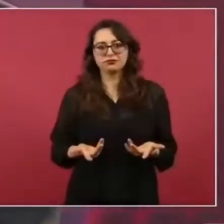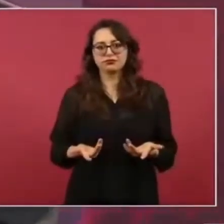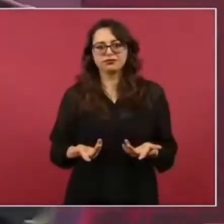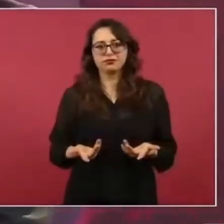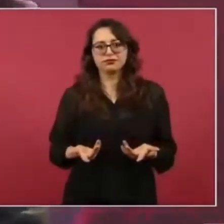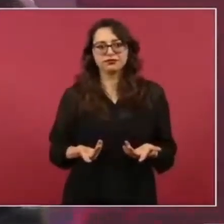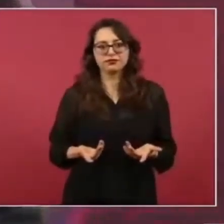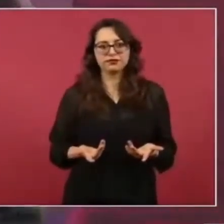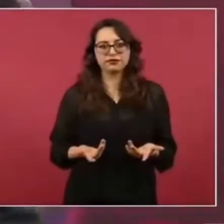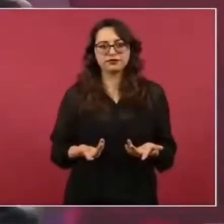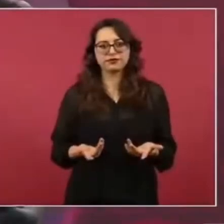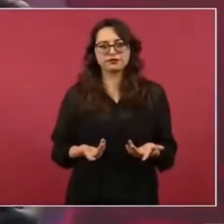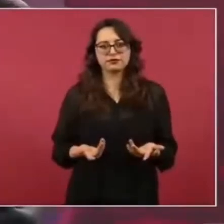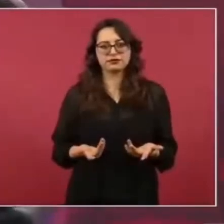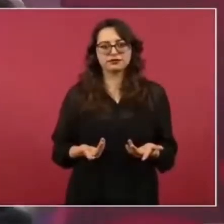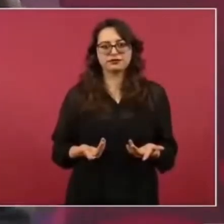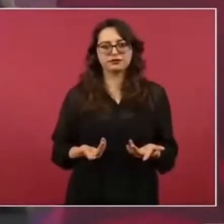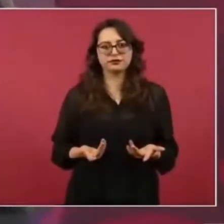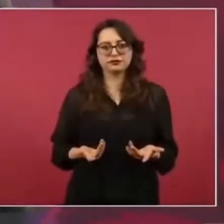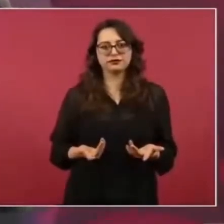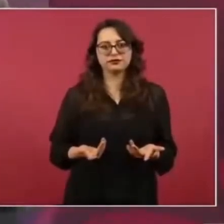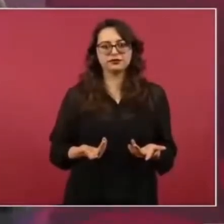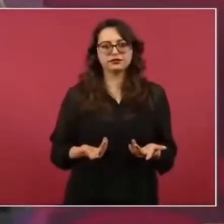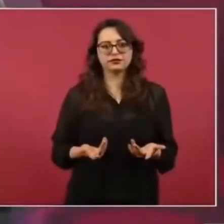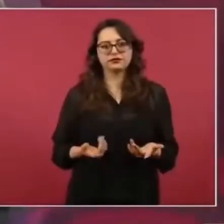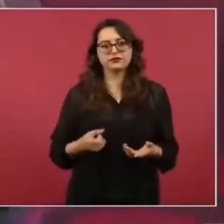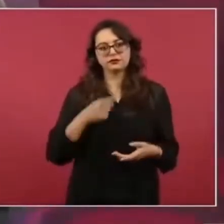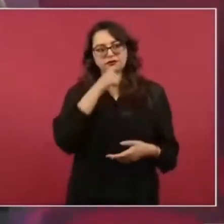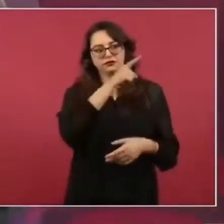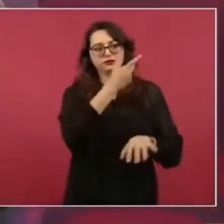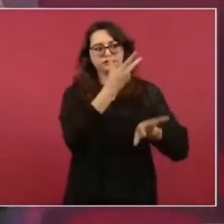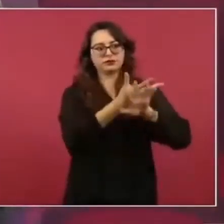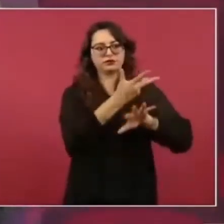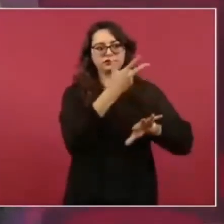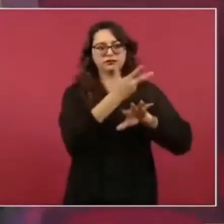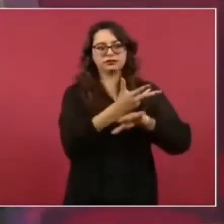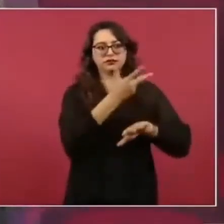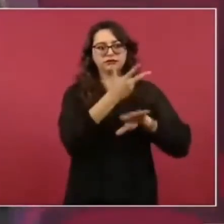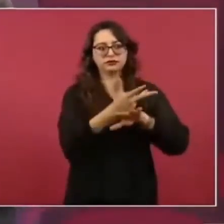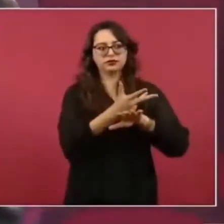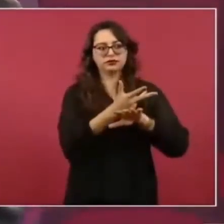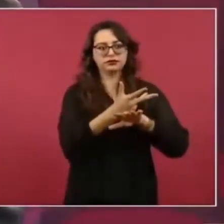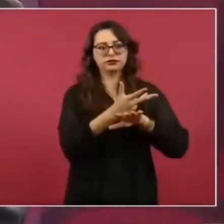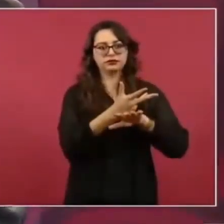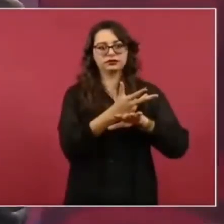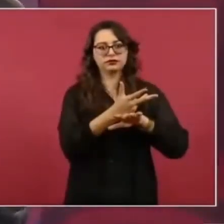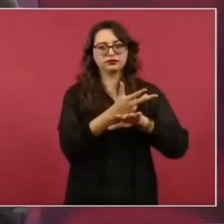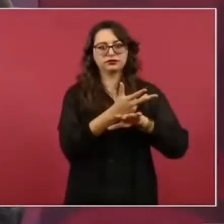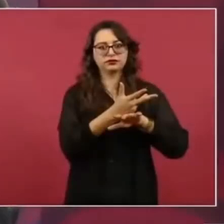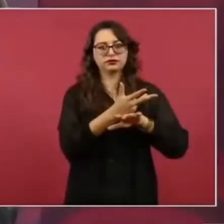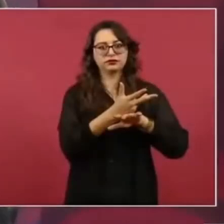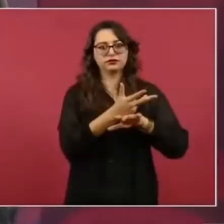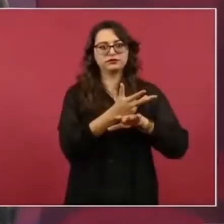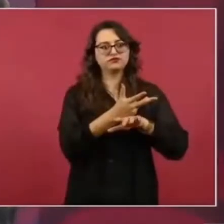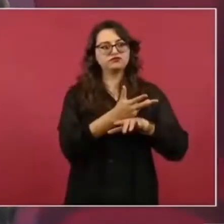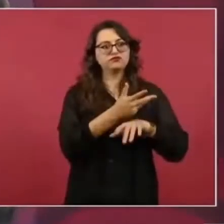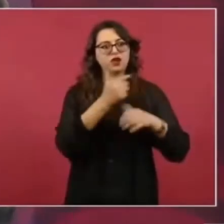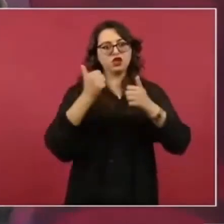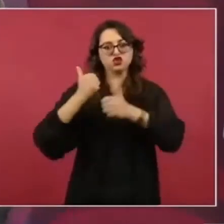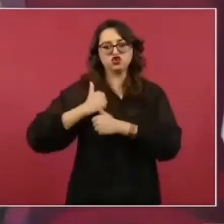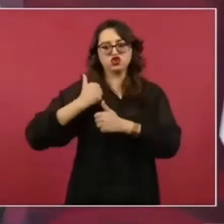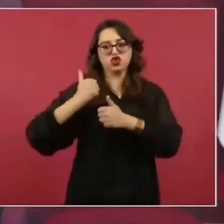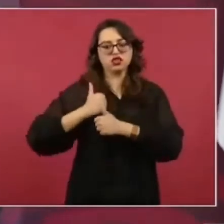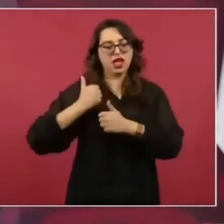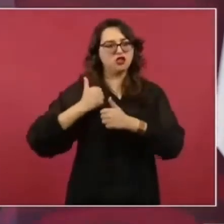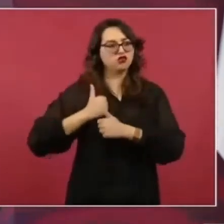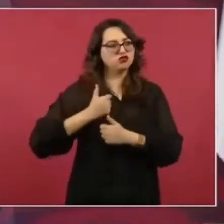Cuando van los estadounidenses a la guerra, quienes recogen las cosechas de